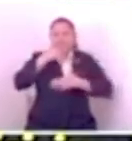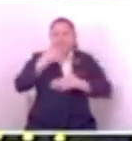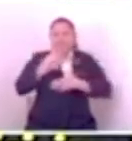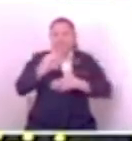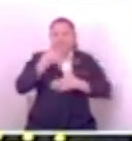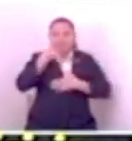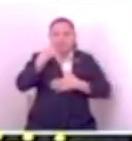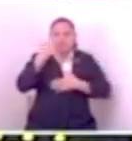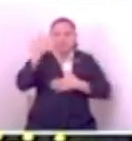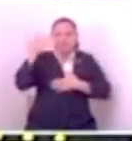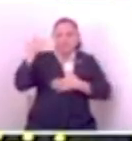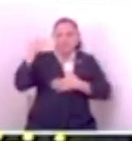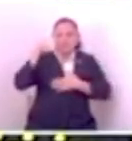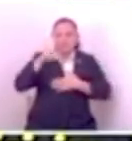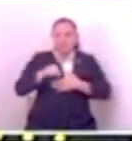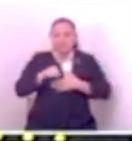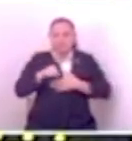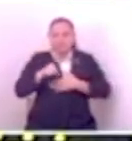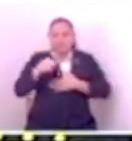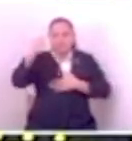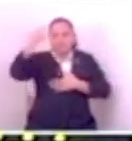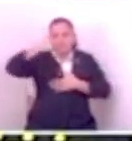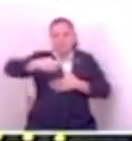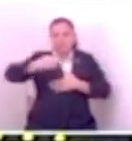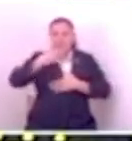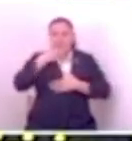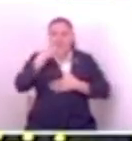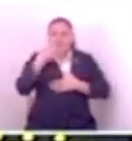Eso ya no se veía. Esa es una realidad.